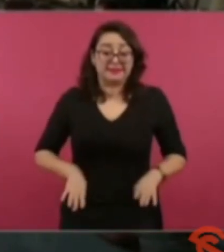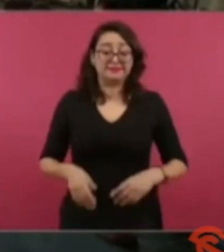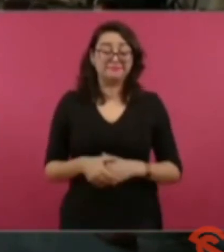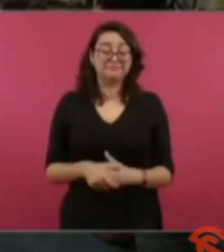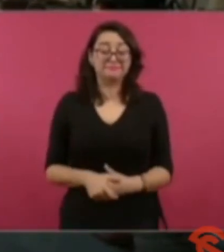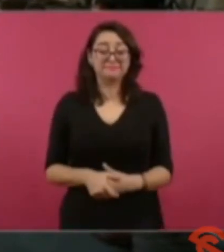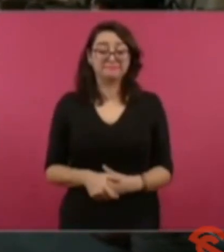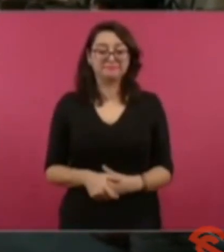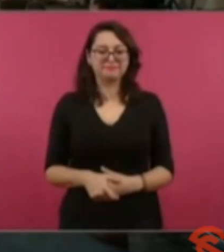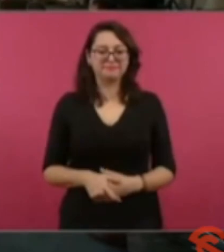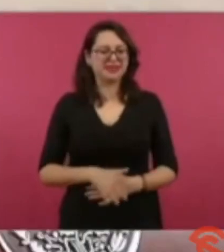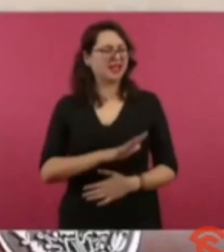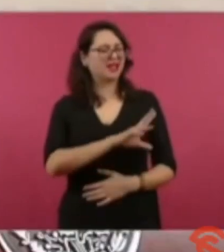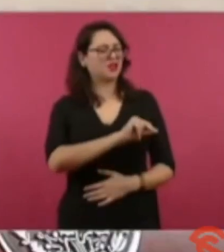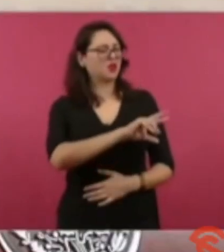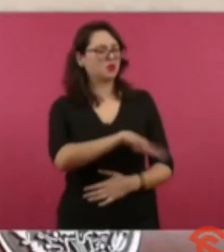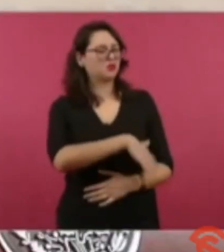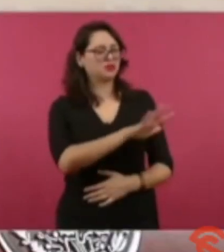Ya, deja.